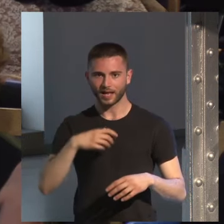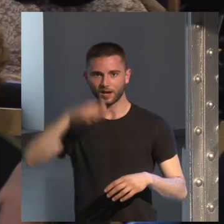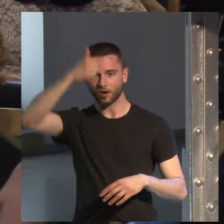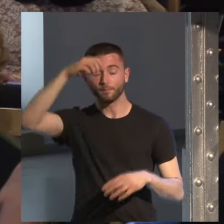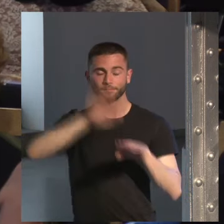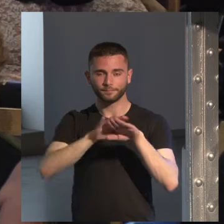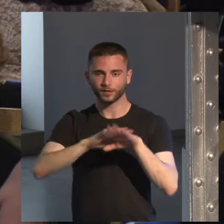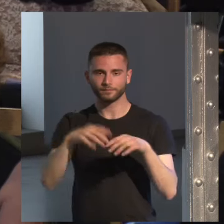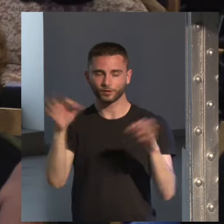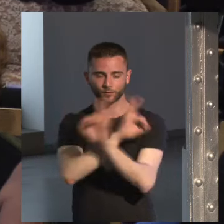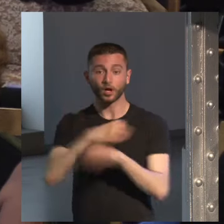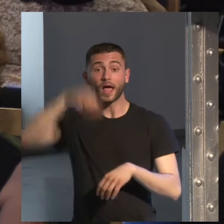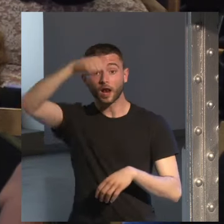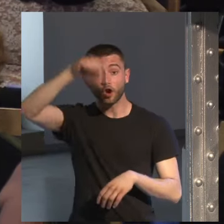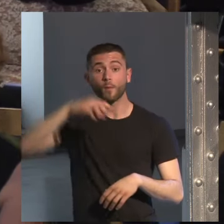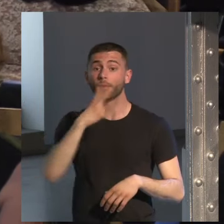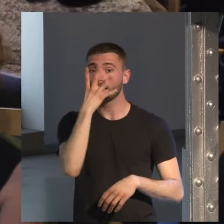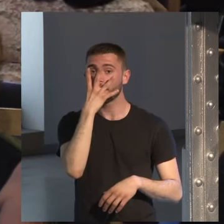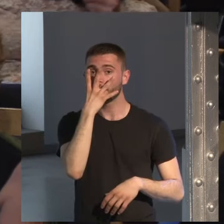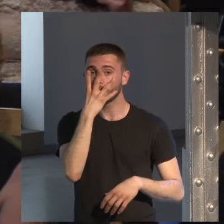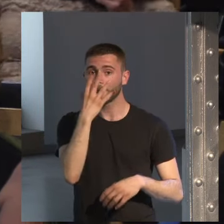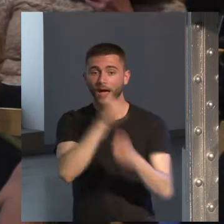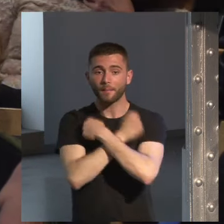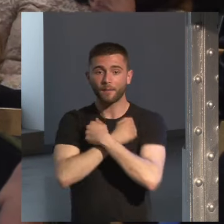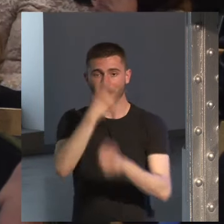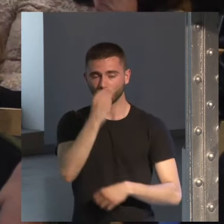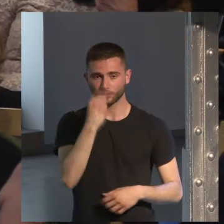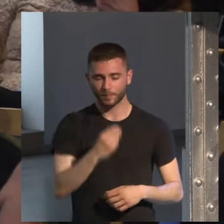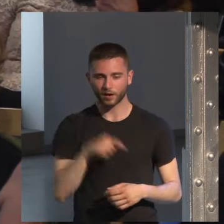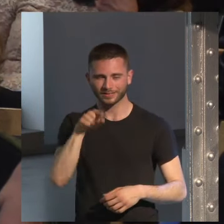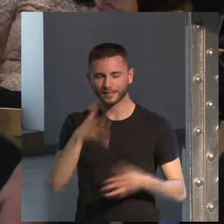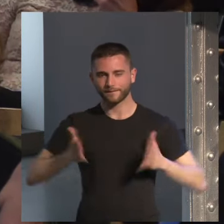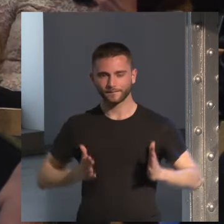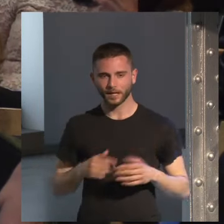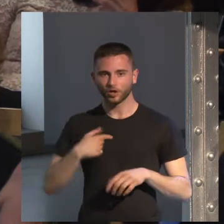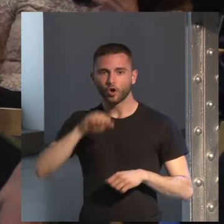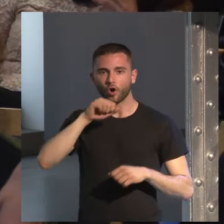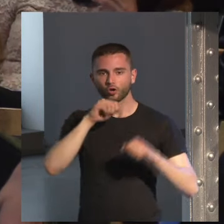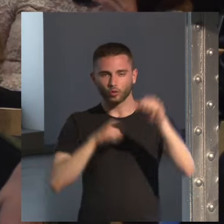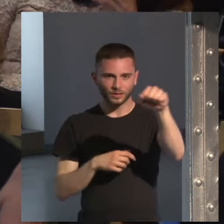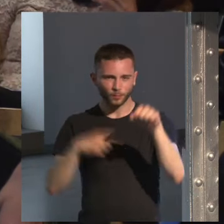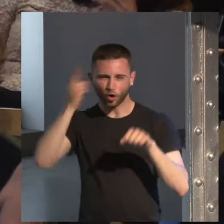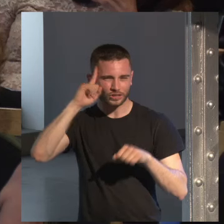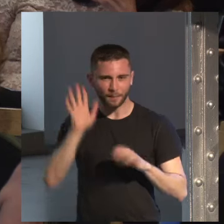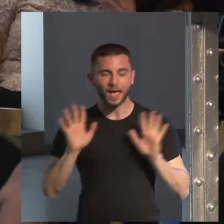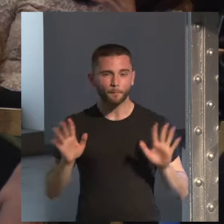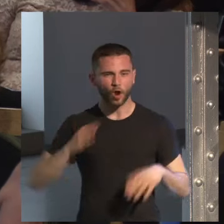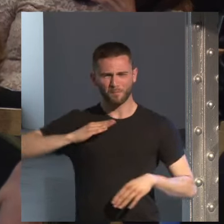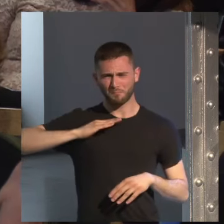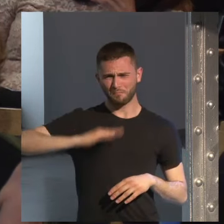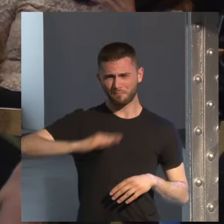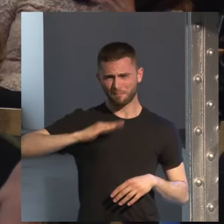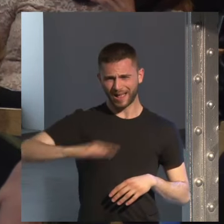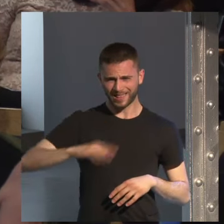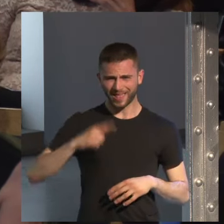encantó el libro pero lo que vi ahí también yo no sabía mucho de esto del comunismo pero la maldad del comunismo que